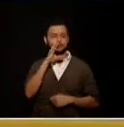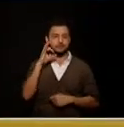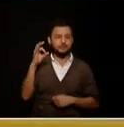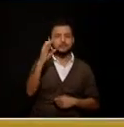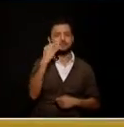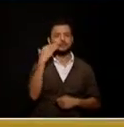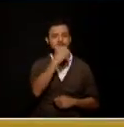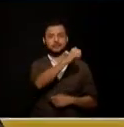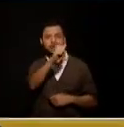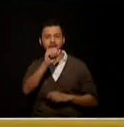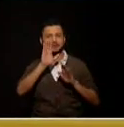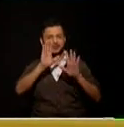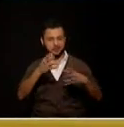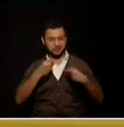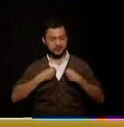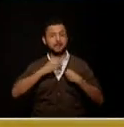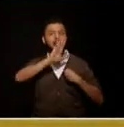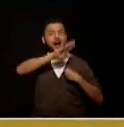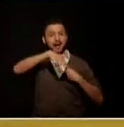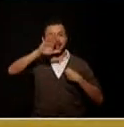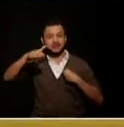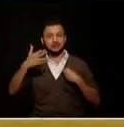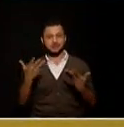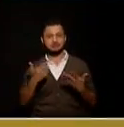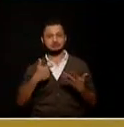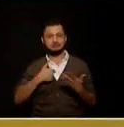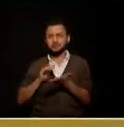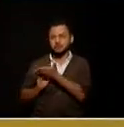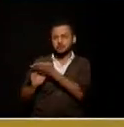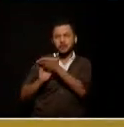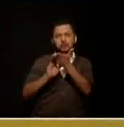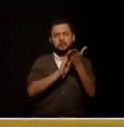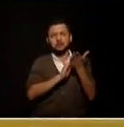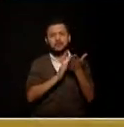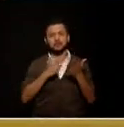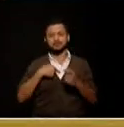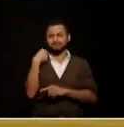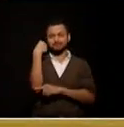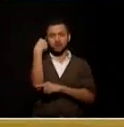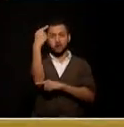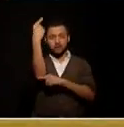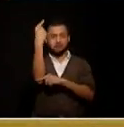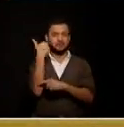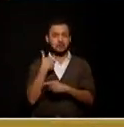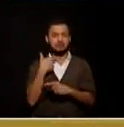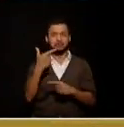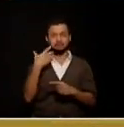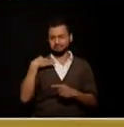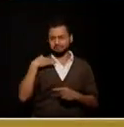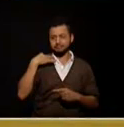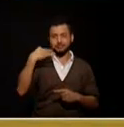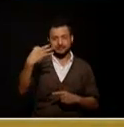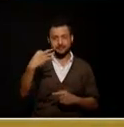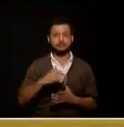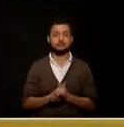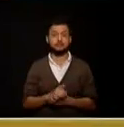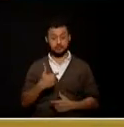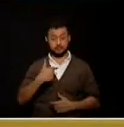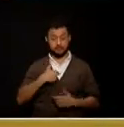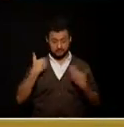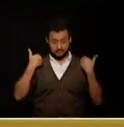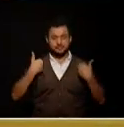esto se soluciona con política con la elección yo soy el candidato